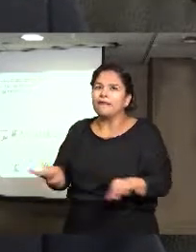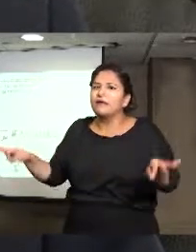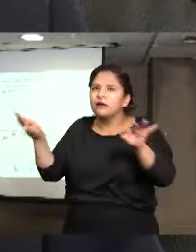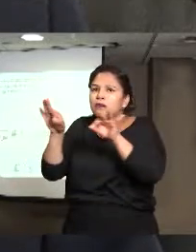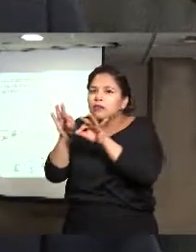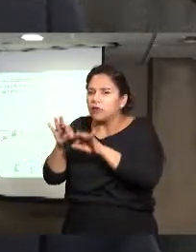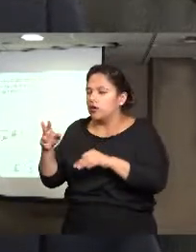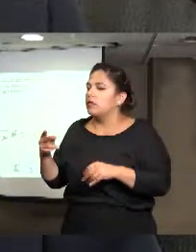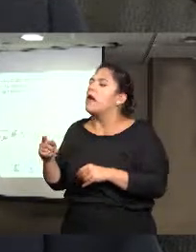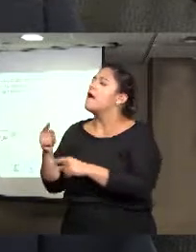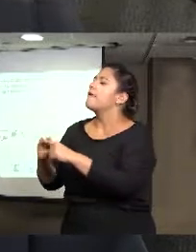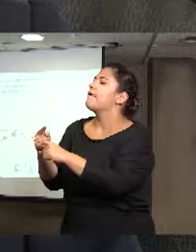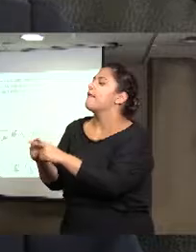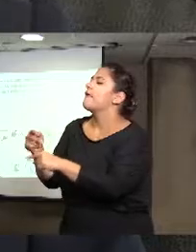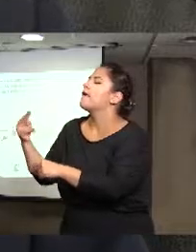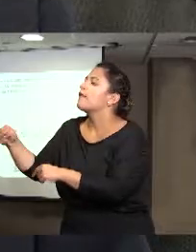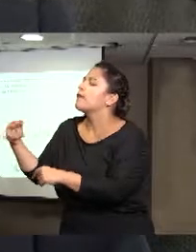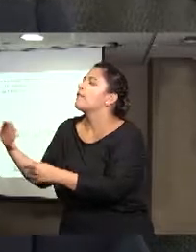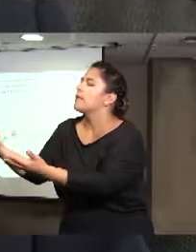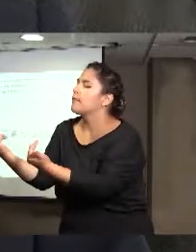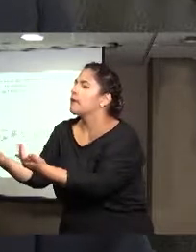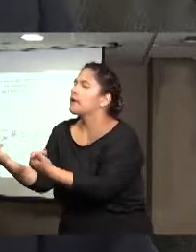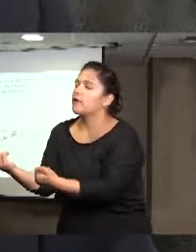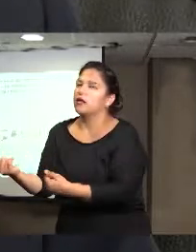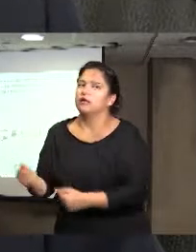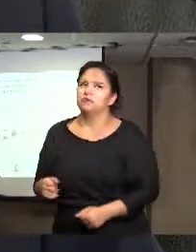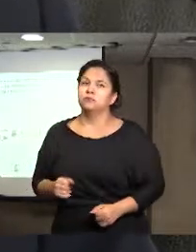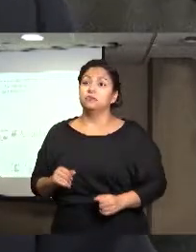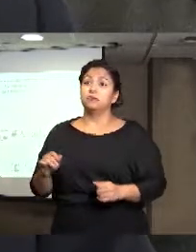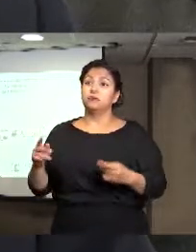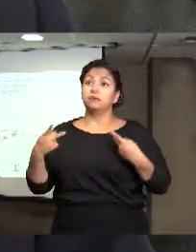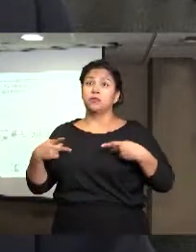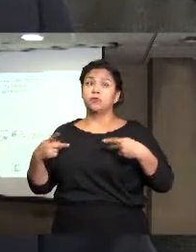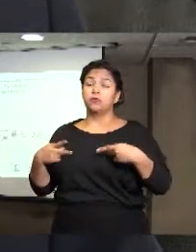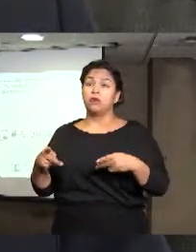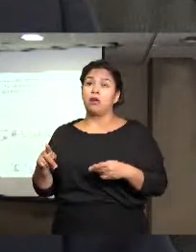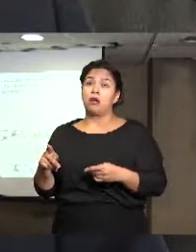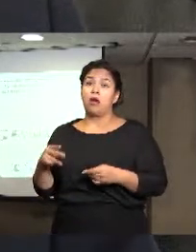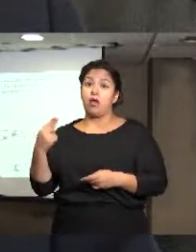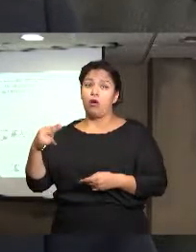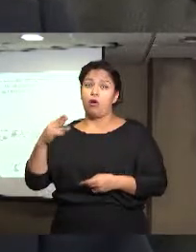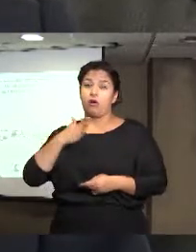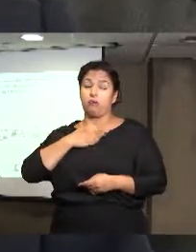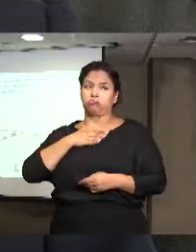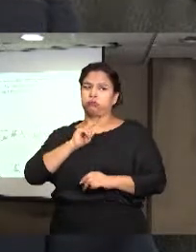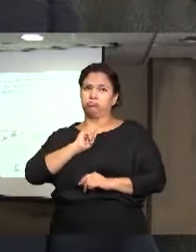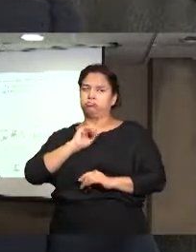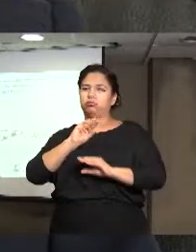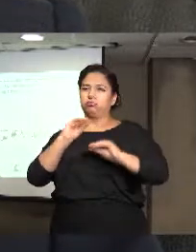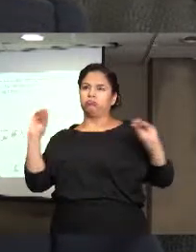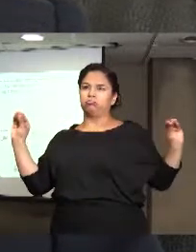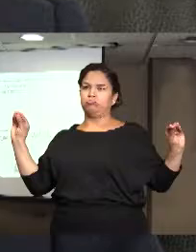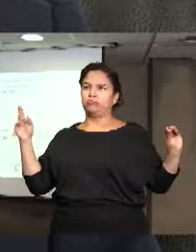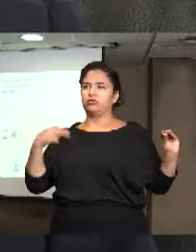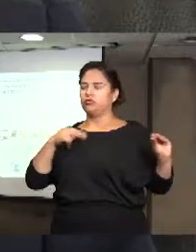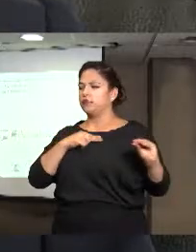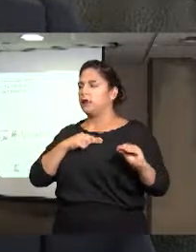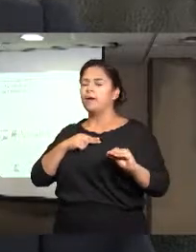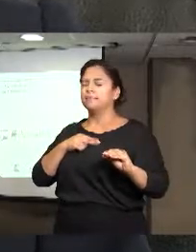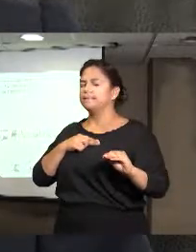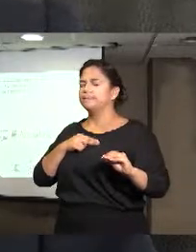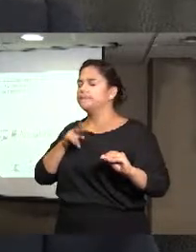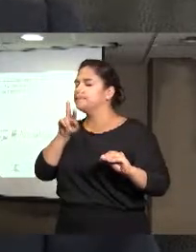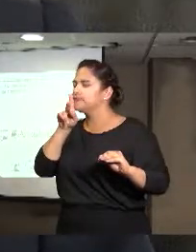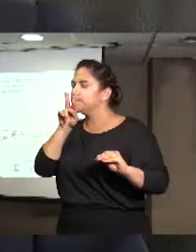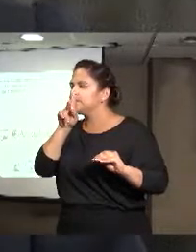anonimato de la persona, si la persona quiere no dar sus datos, es uno de los principios, con los que nosotros buscamos romper